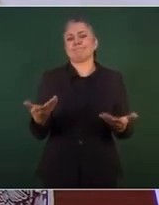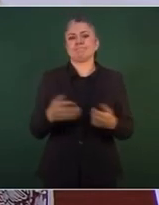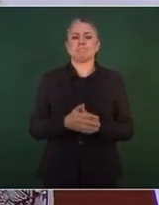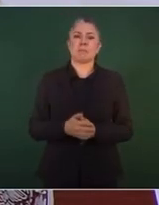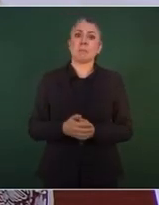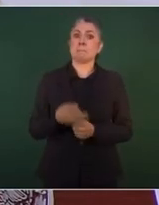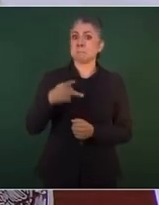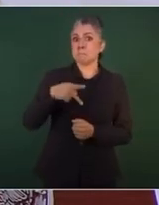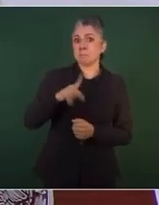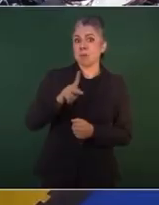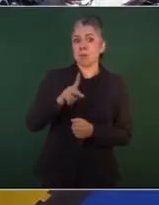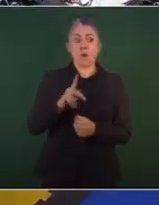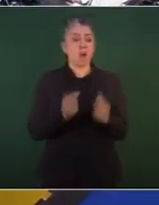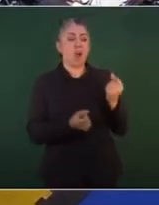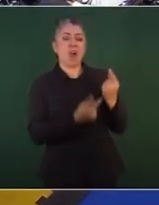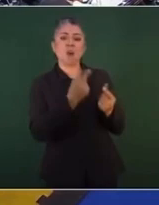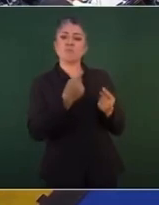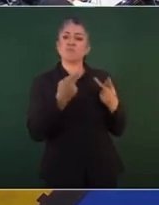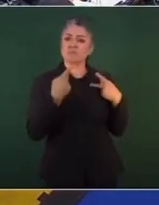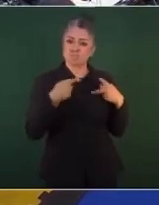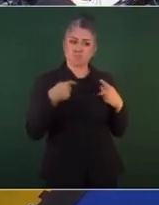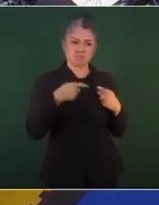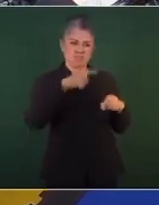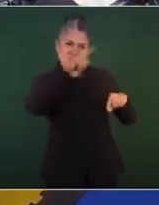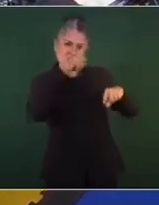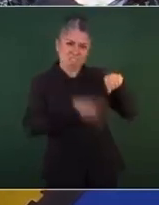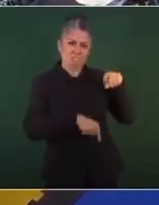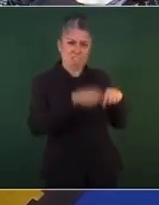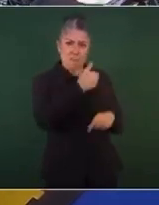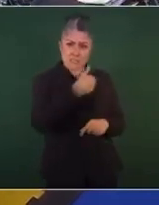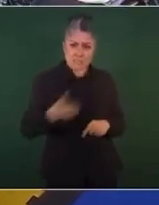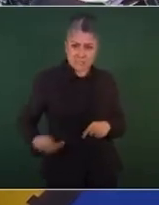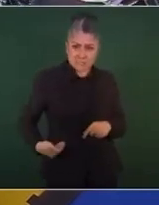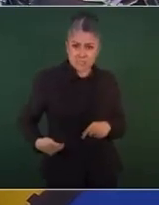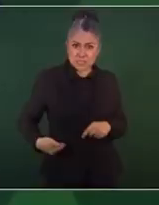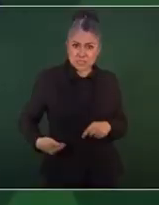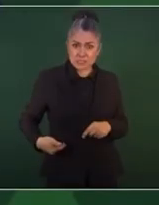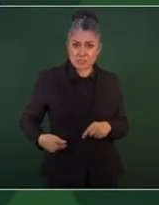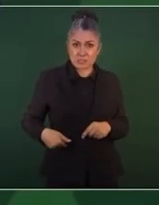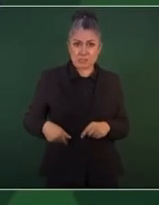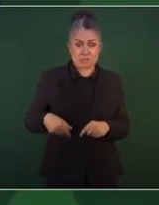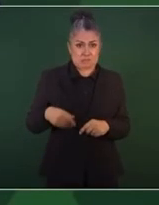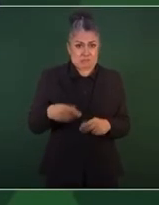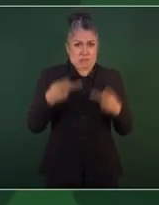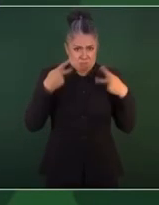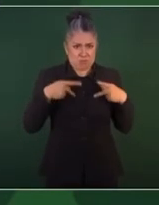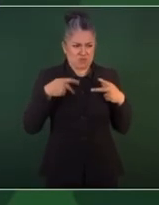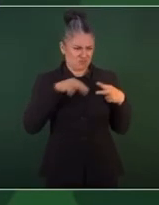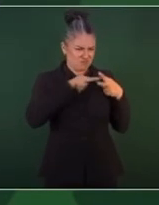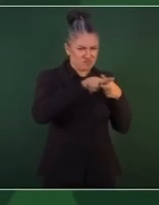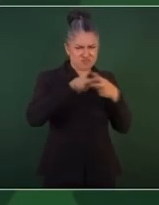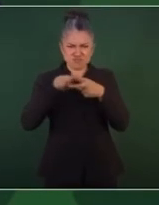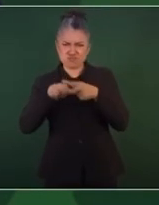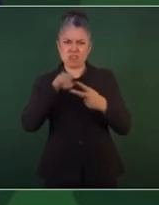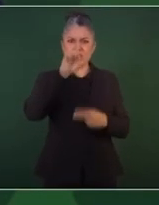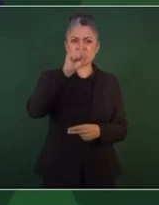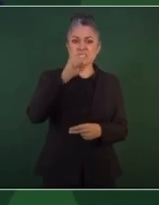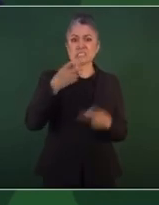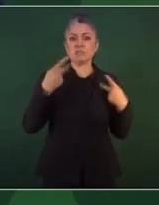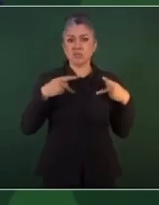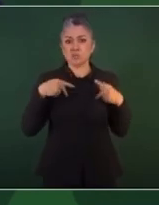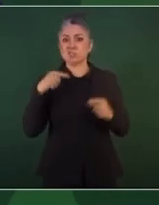asesinaron a 60 personas en el Perú?